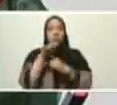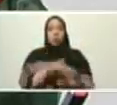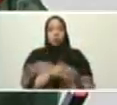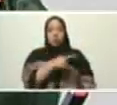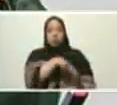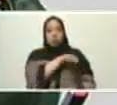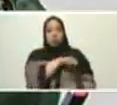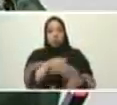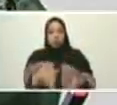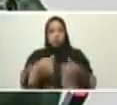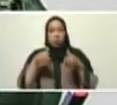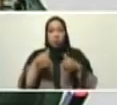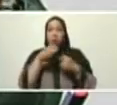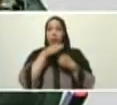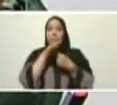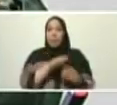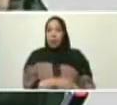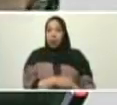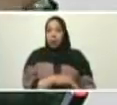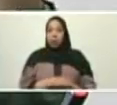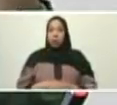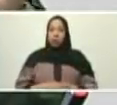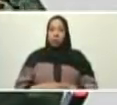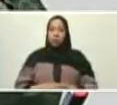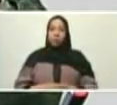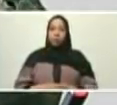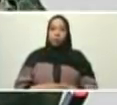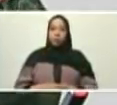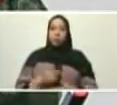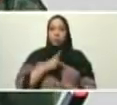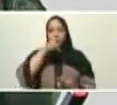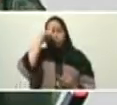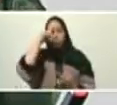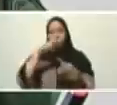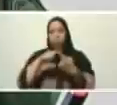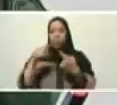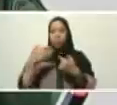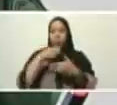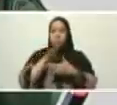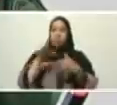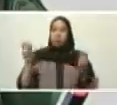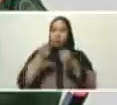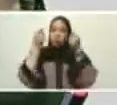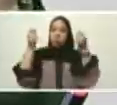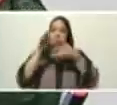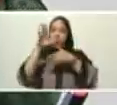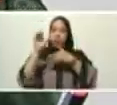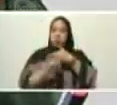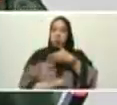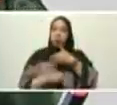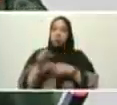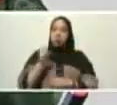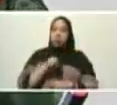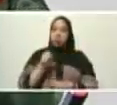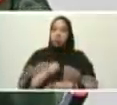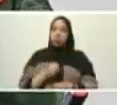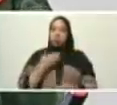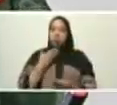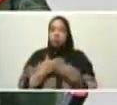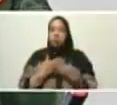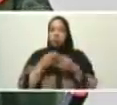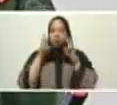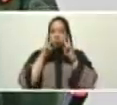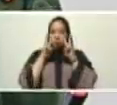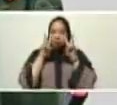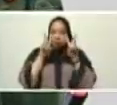un objetivo geoestratégico de proyección para la campaña del sur y su éxito rotundo. Así que esa es la visión general, mi